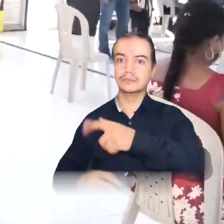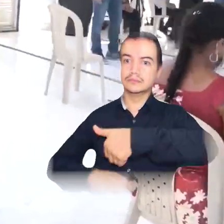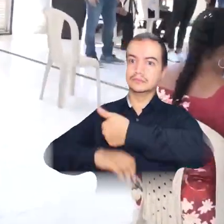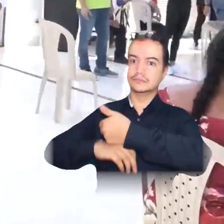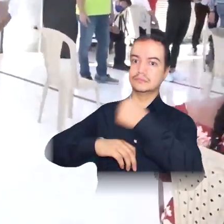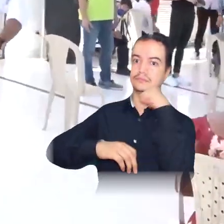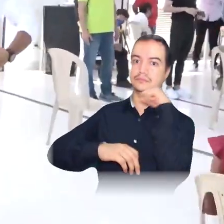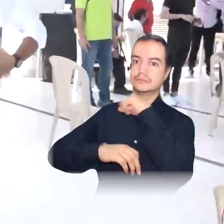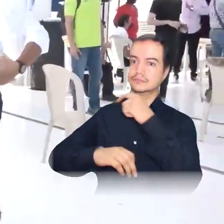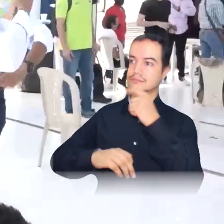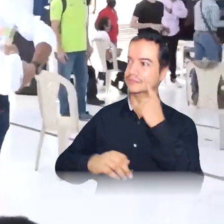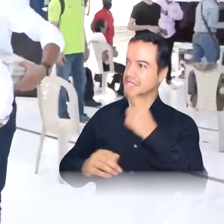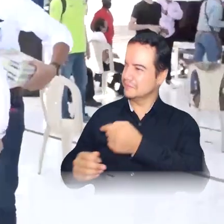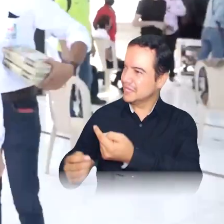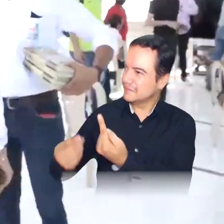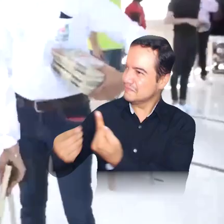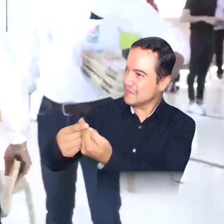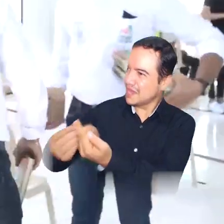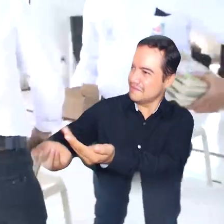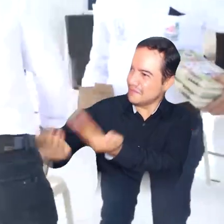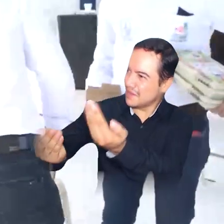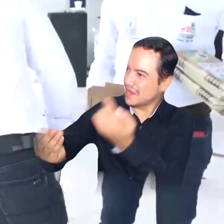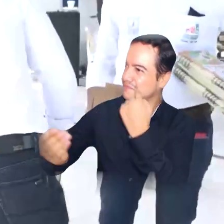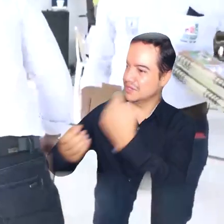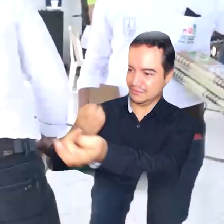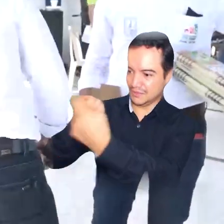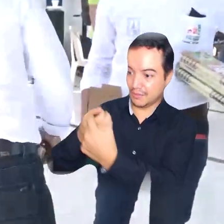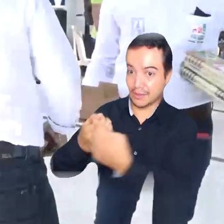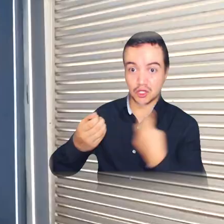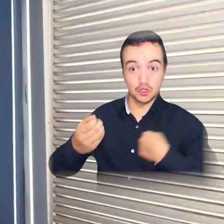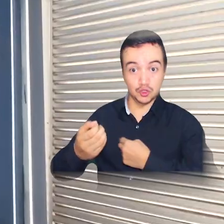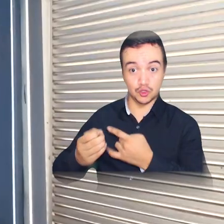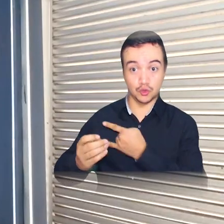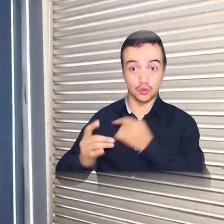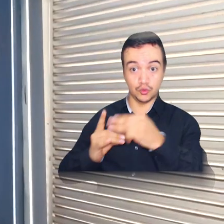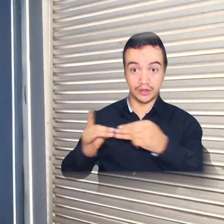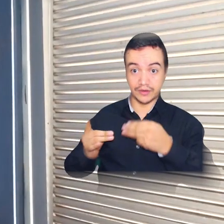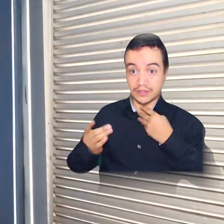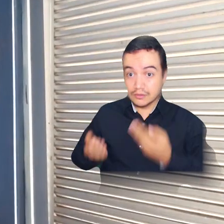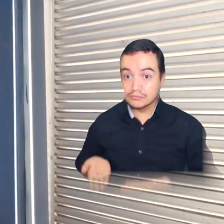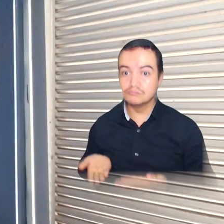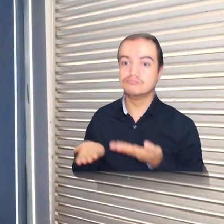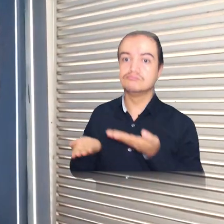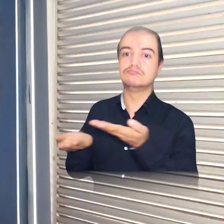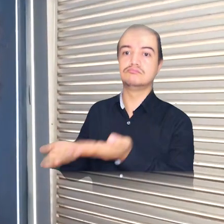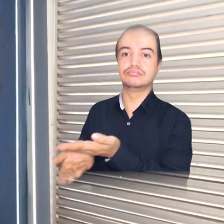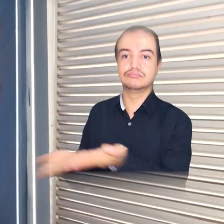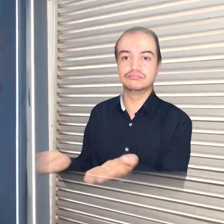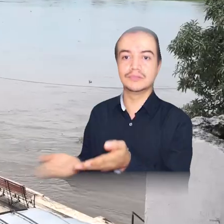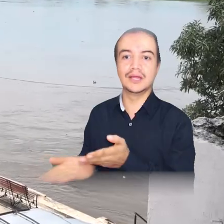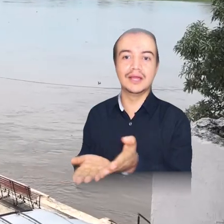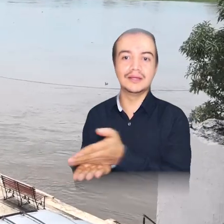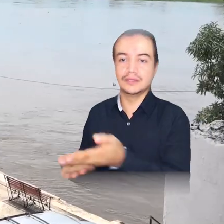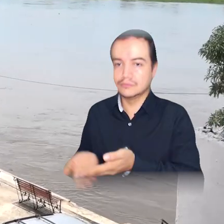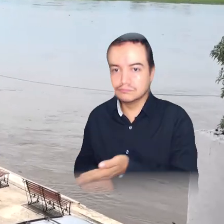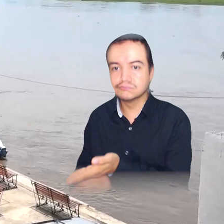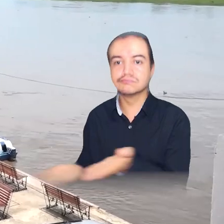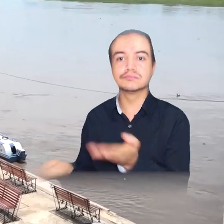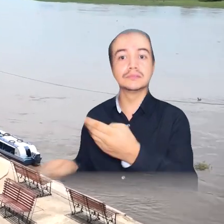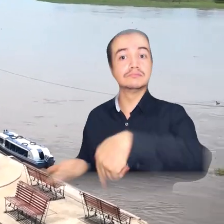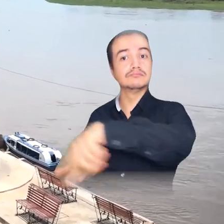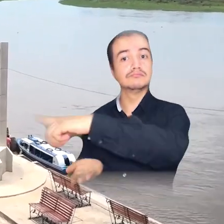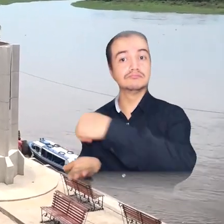universidad compartir su optimismo por lograr mayor presencia de Uni Magdalena en el banco, llevando la oferta académica y capacidad